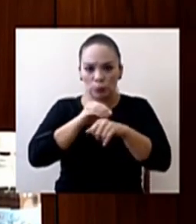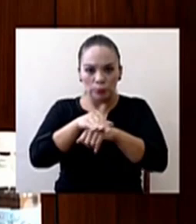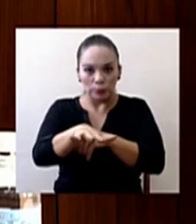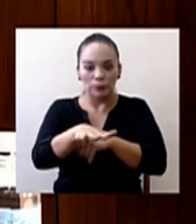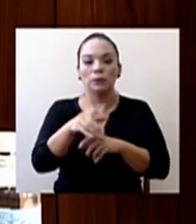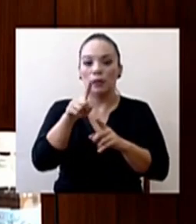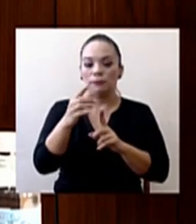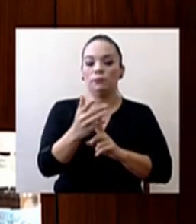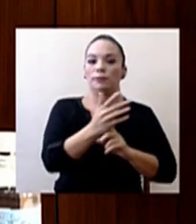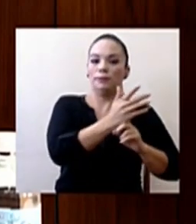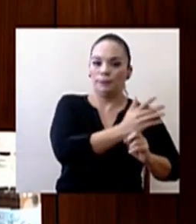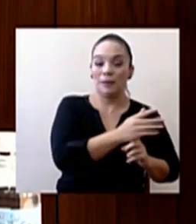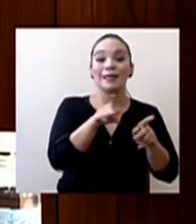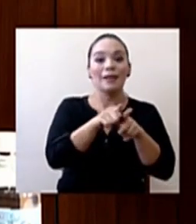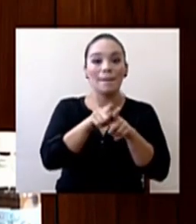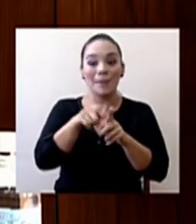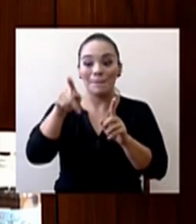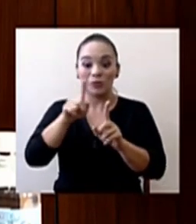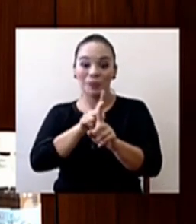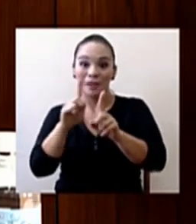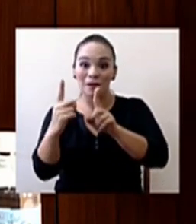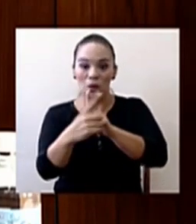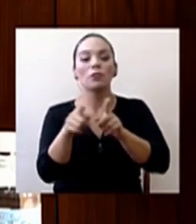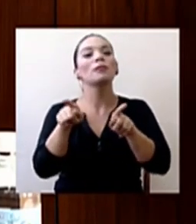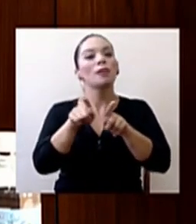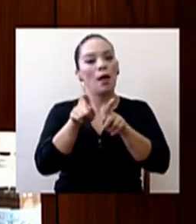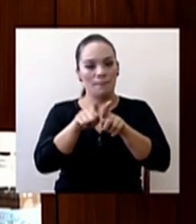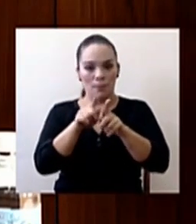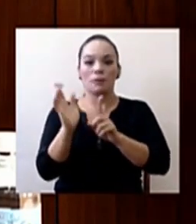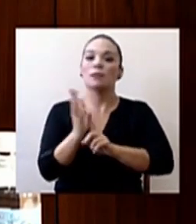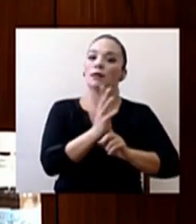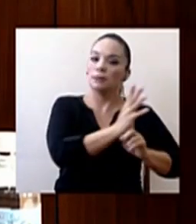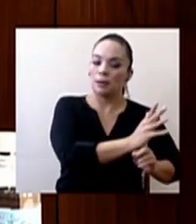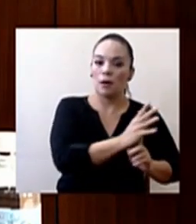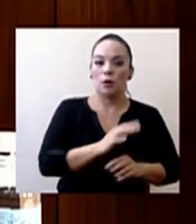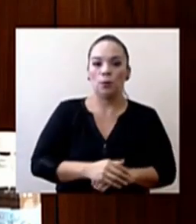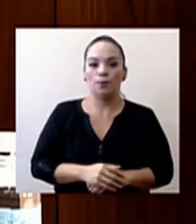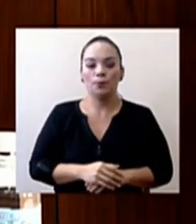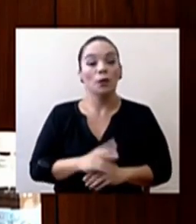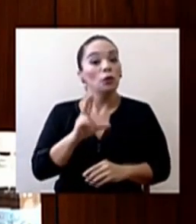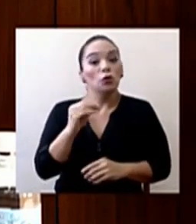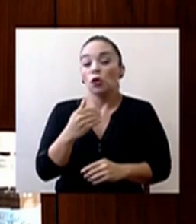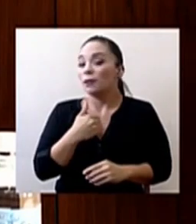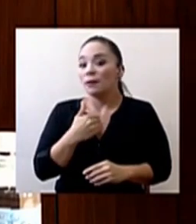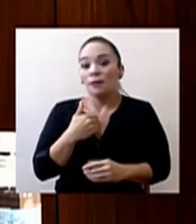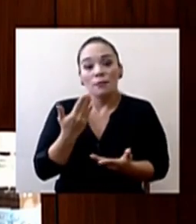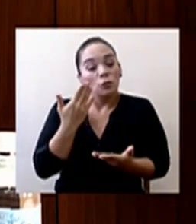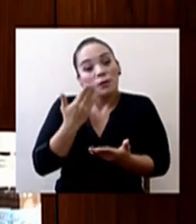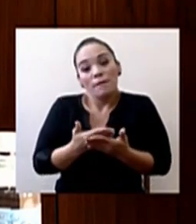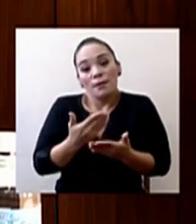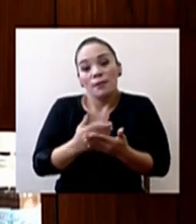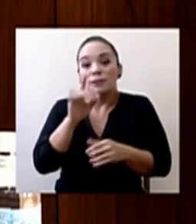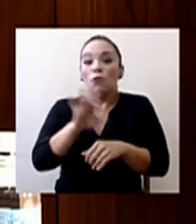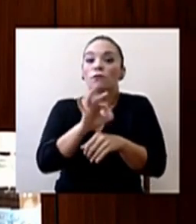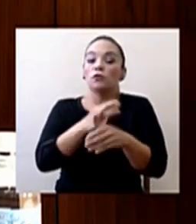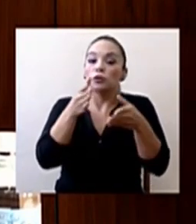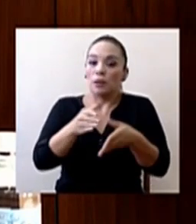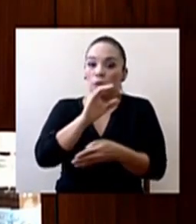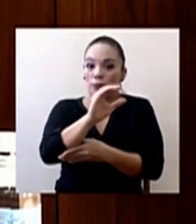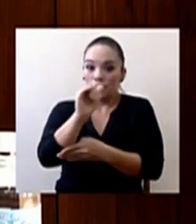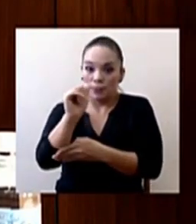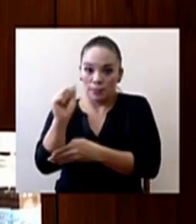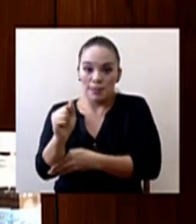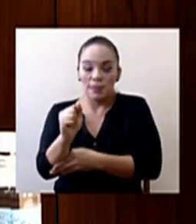cercano que tuvo esa persona. No tenemos evidencia de que un funcionario de la caja haya sido